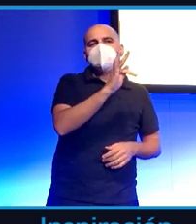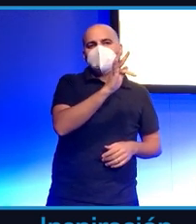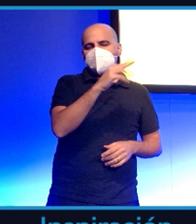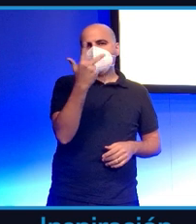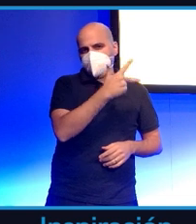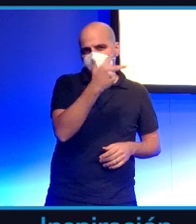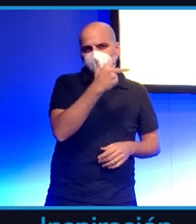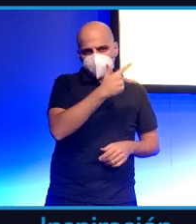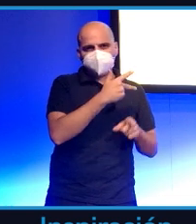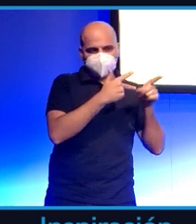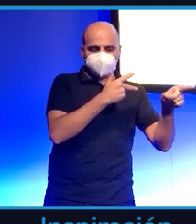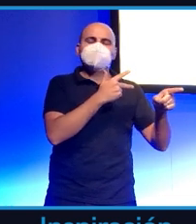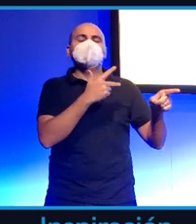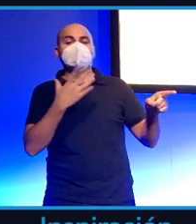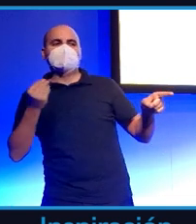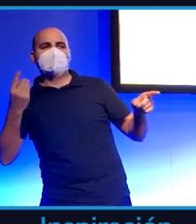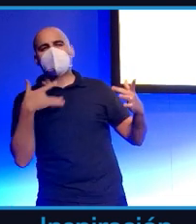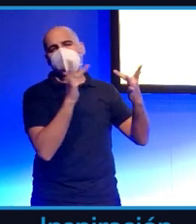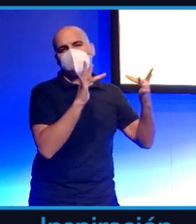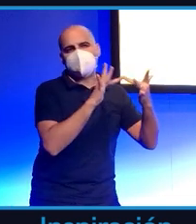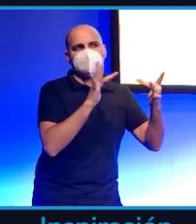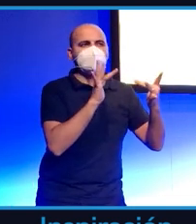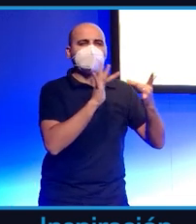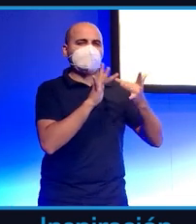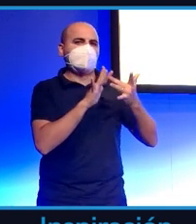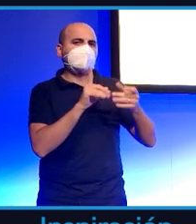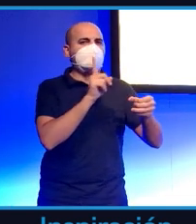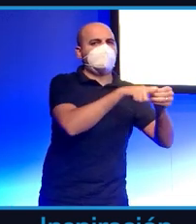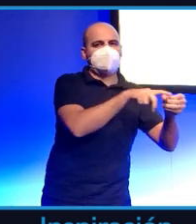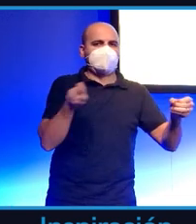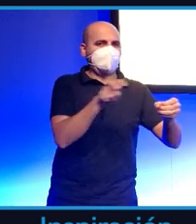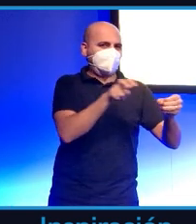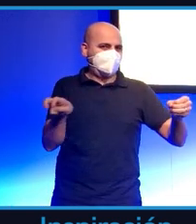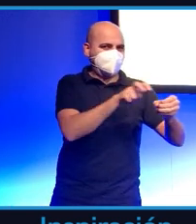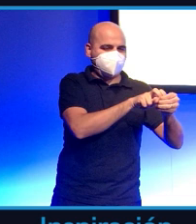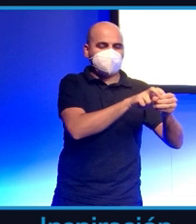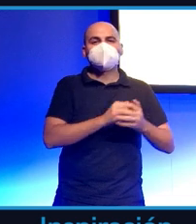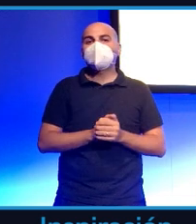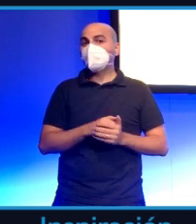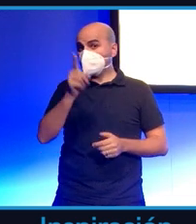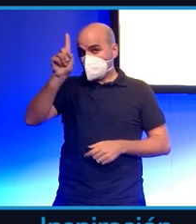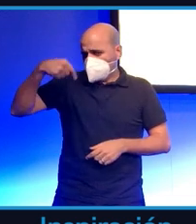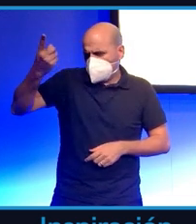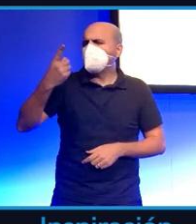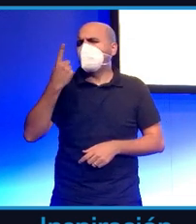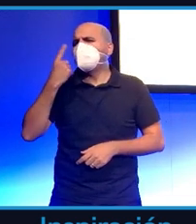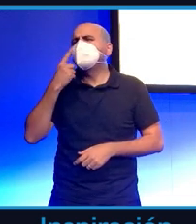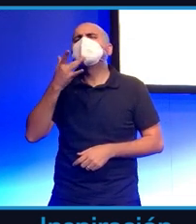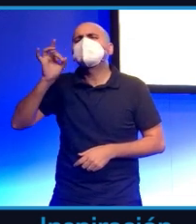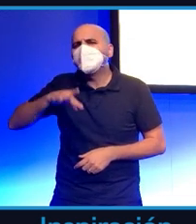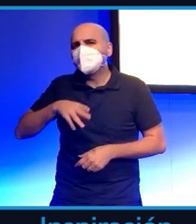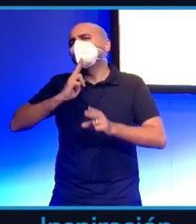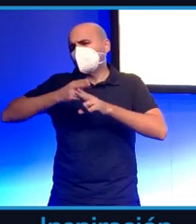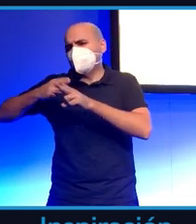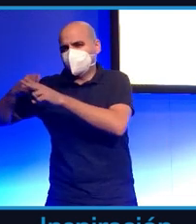entró, pues luego vamos a repasar algunos nombres, ¿no? Gente de información general, gente de la comedia, pero empezó a